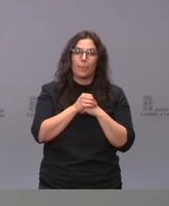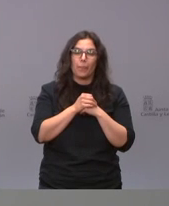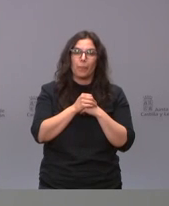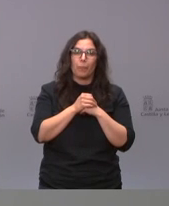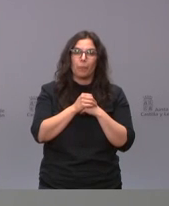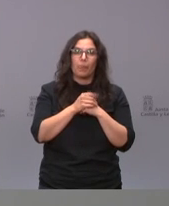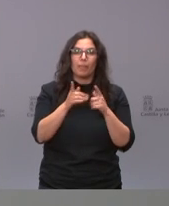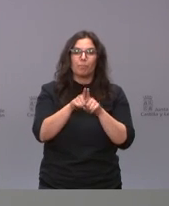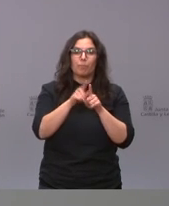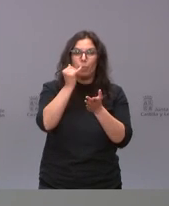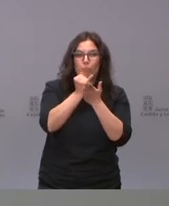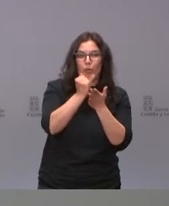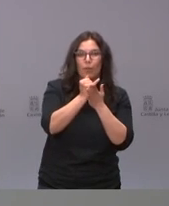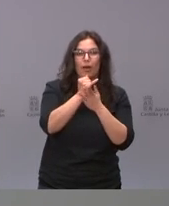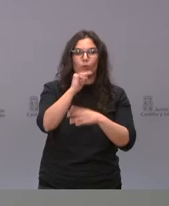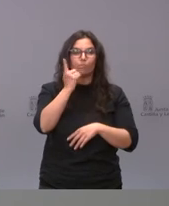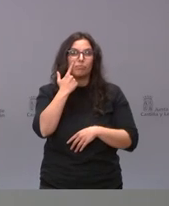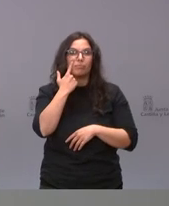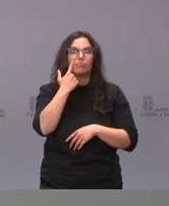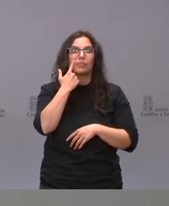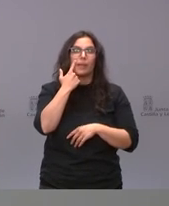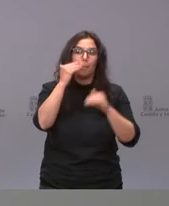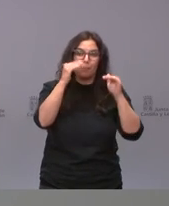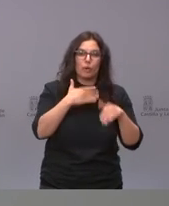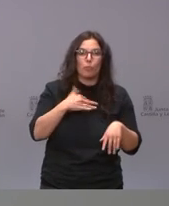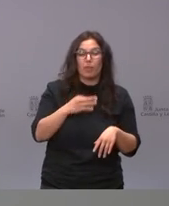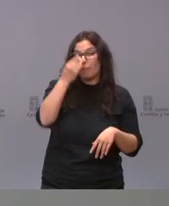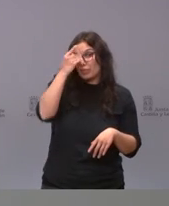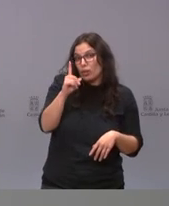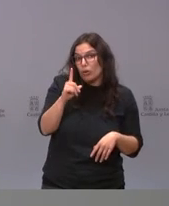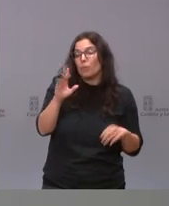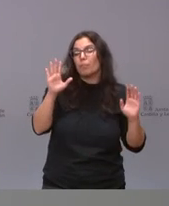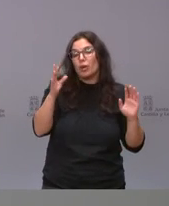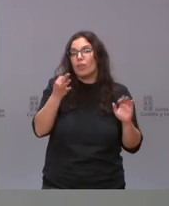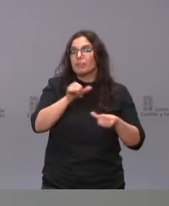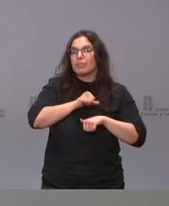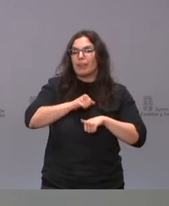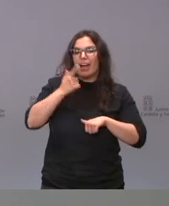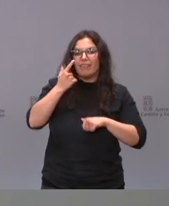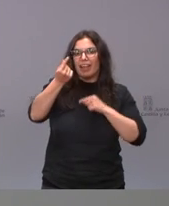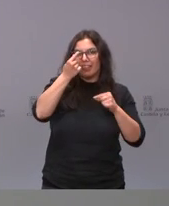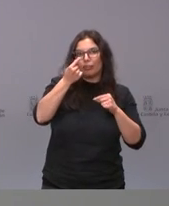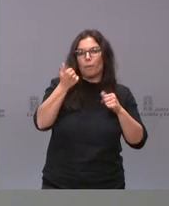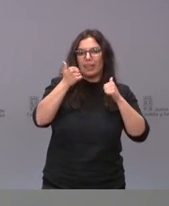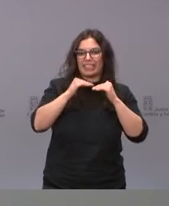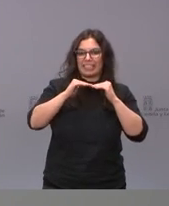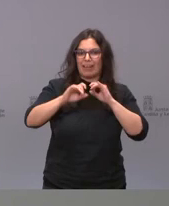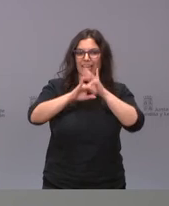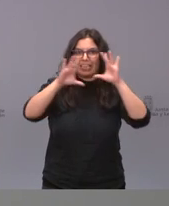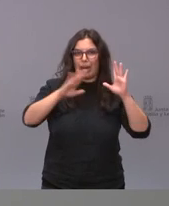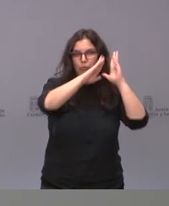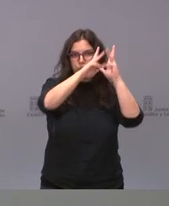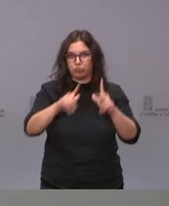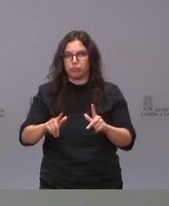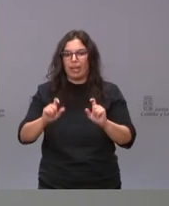identificaciones o el número de pruebas cosa que no creo pero tenemos que esperar a que se estabilicen un poco los datos para poder saber